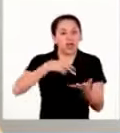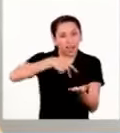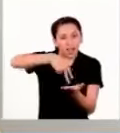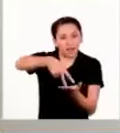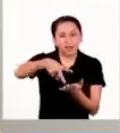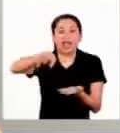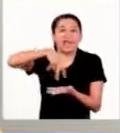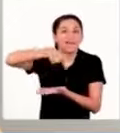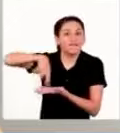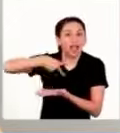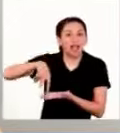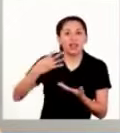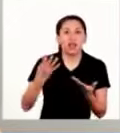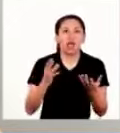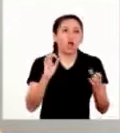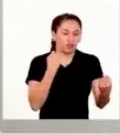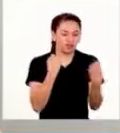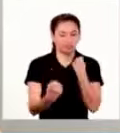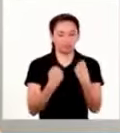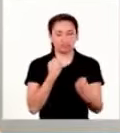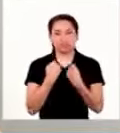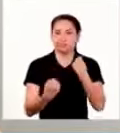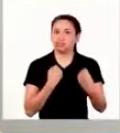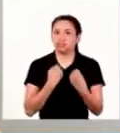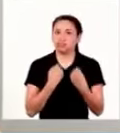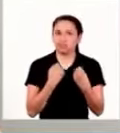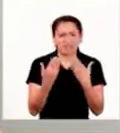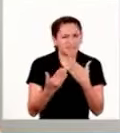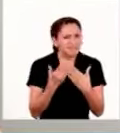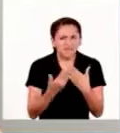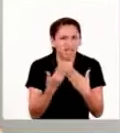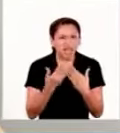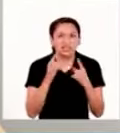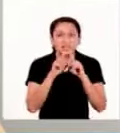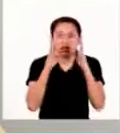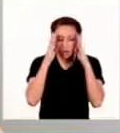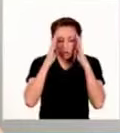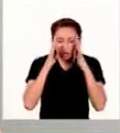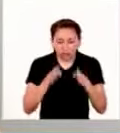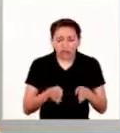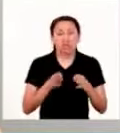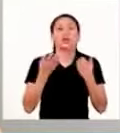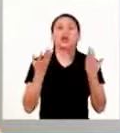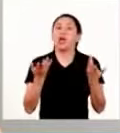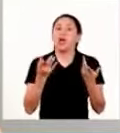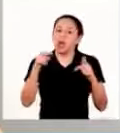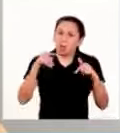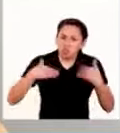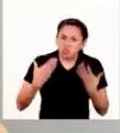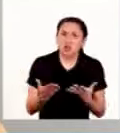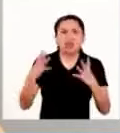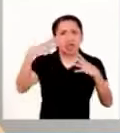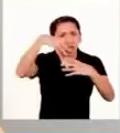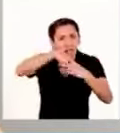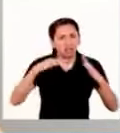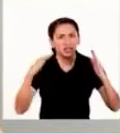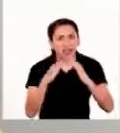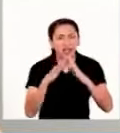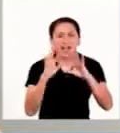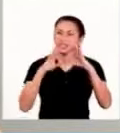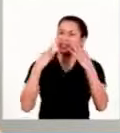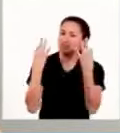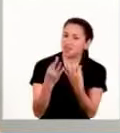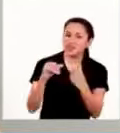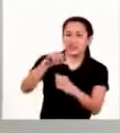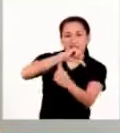bailar o hacer algunos ejercicios simples pero focalizados esto puede hacerse en familia y disfrutar de un